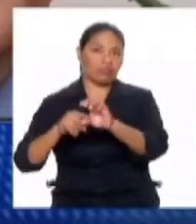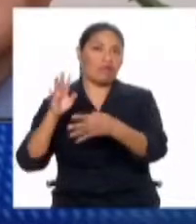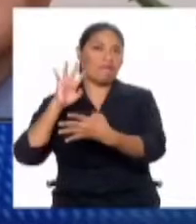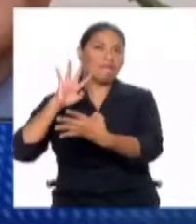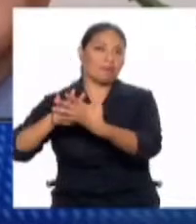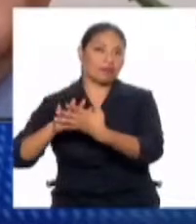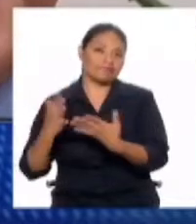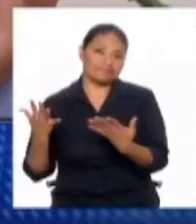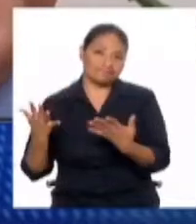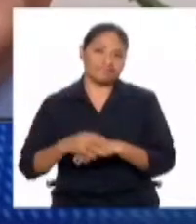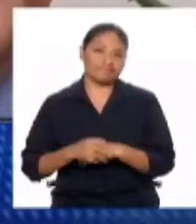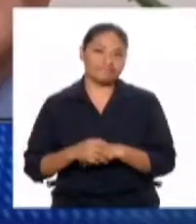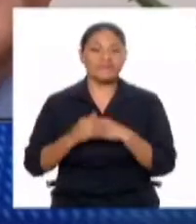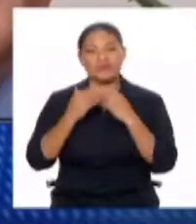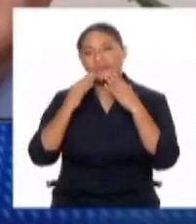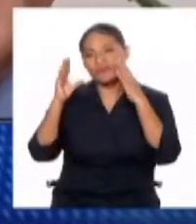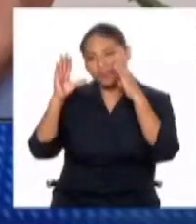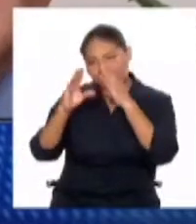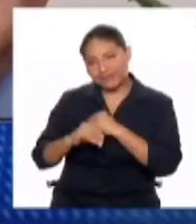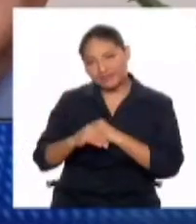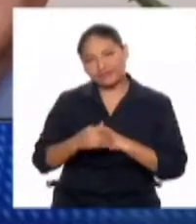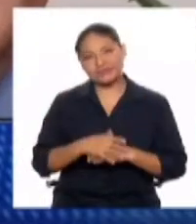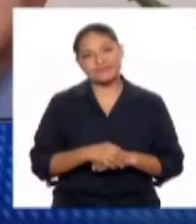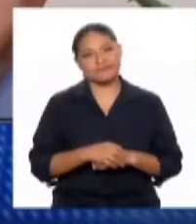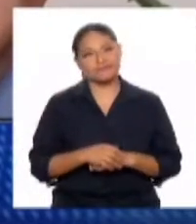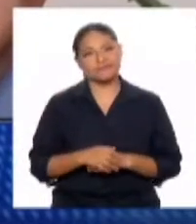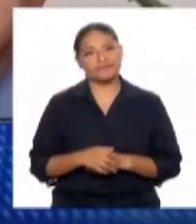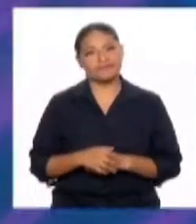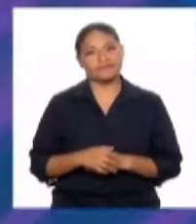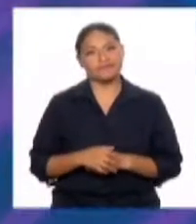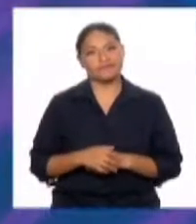Muchas gracias y buenas noches, James. Muy buenas noches. Encantado. ¡Gracias!